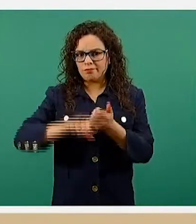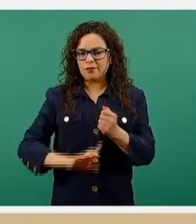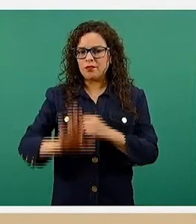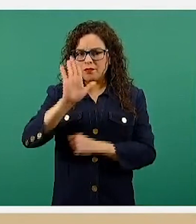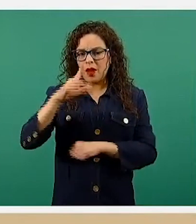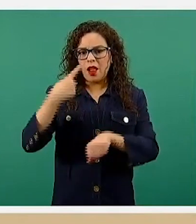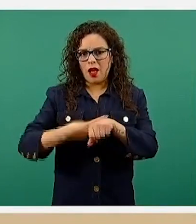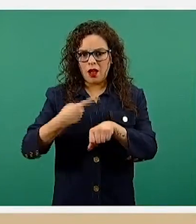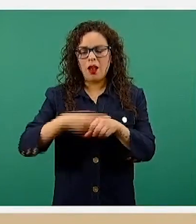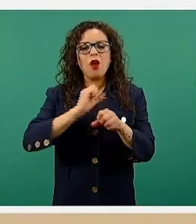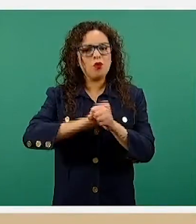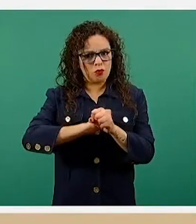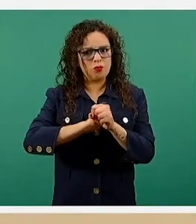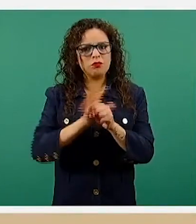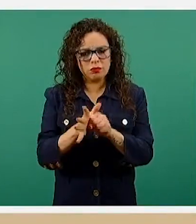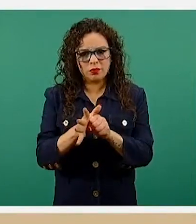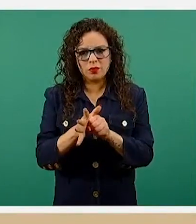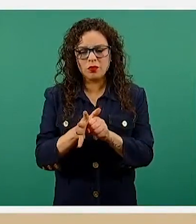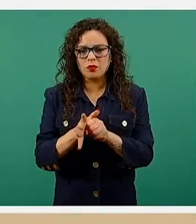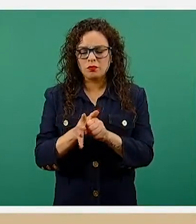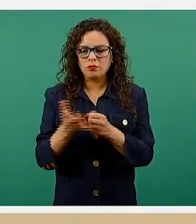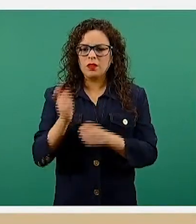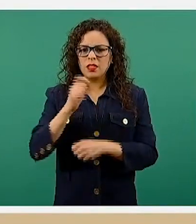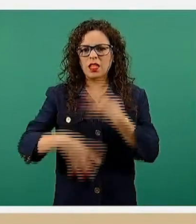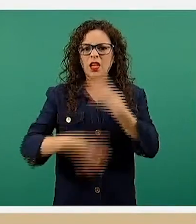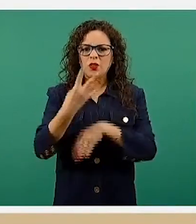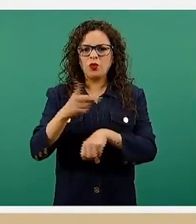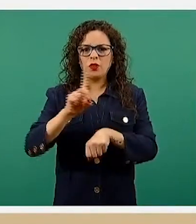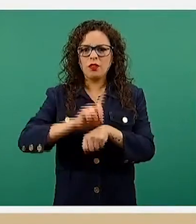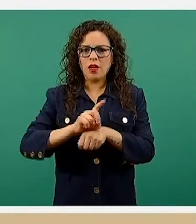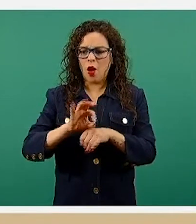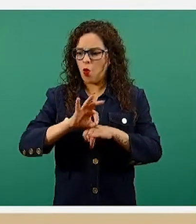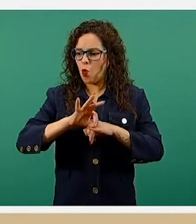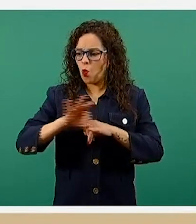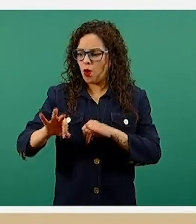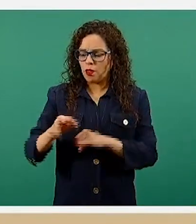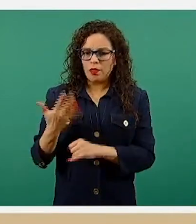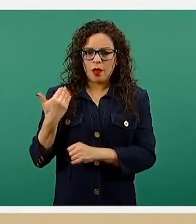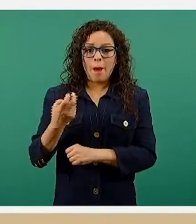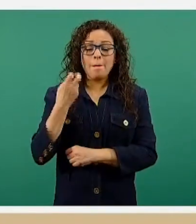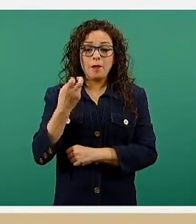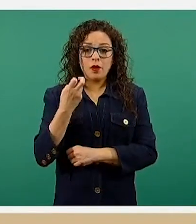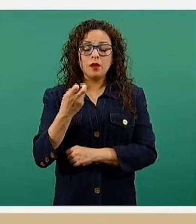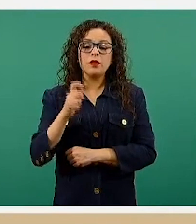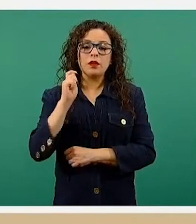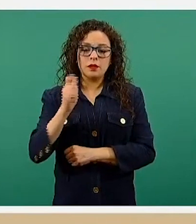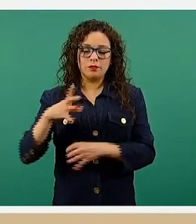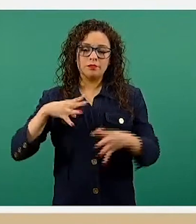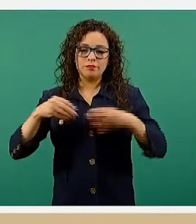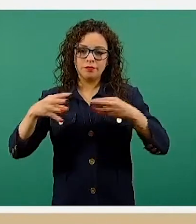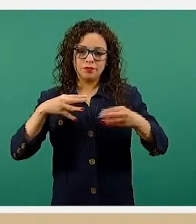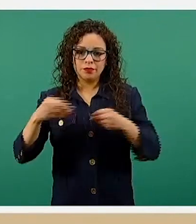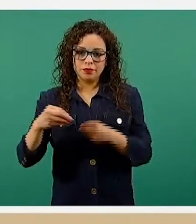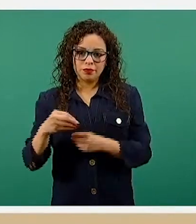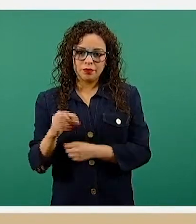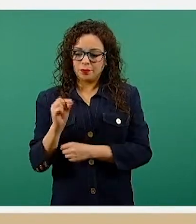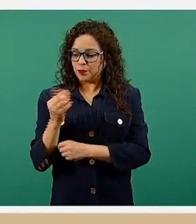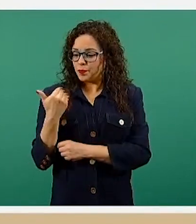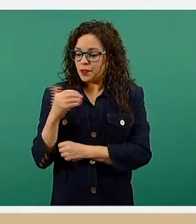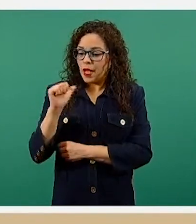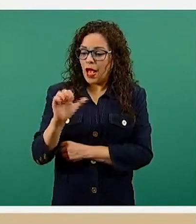en las últimas 14 días. Por lo tanto, representan la epidemia más reciente, la epidemia